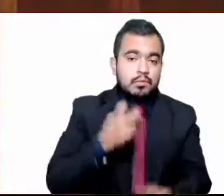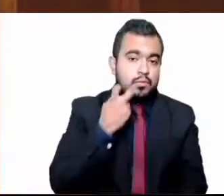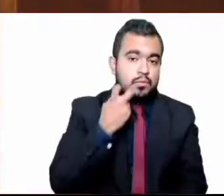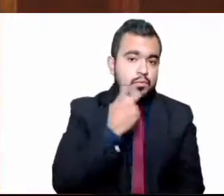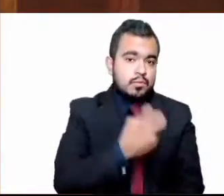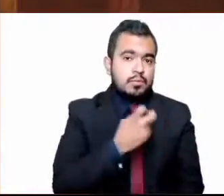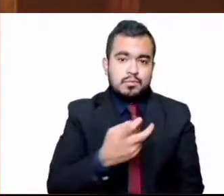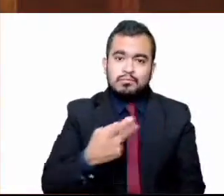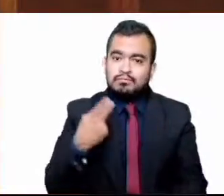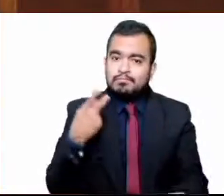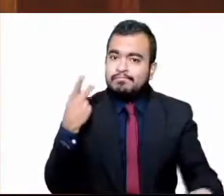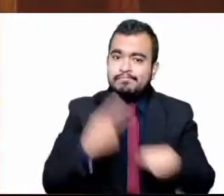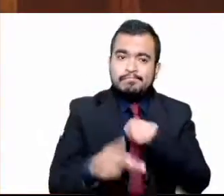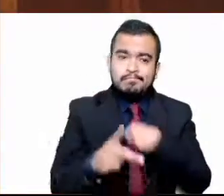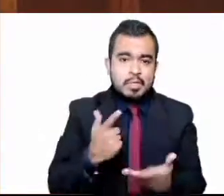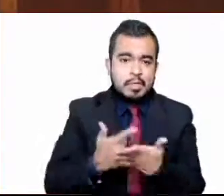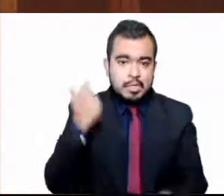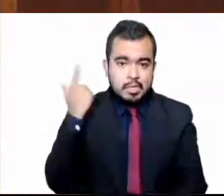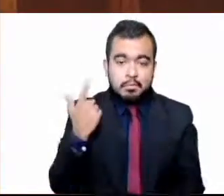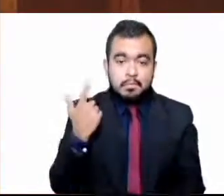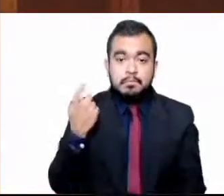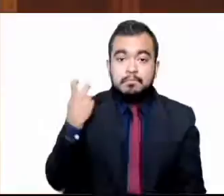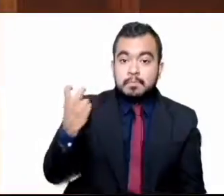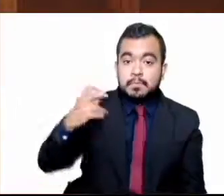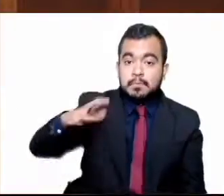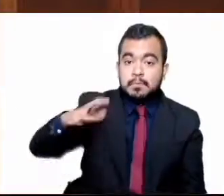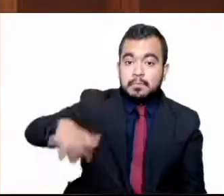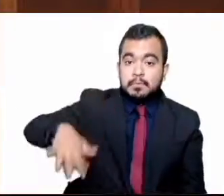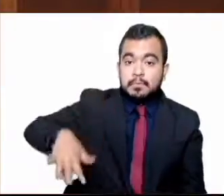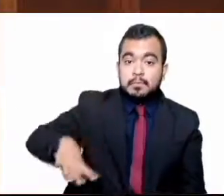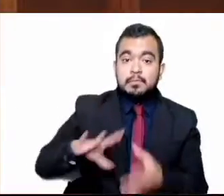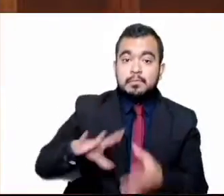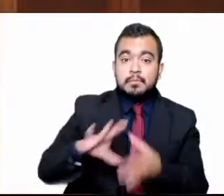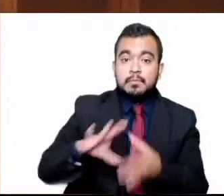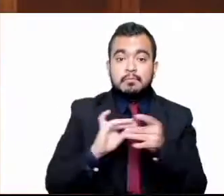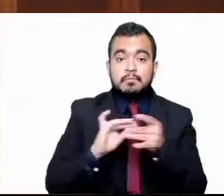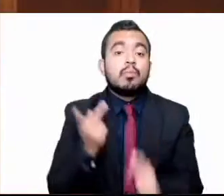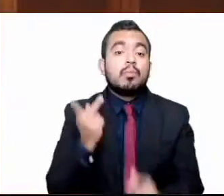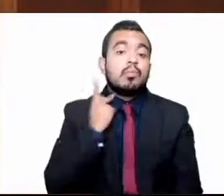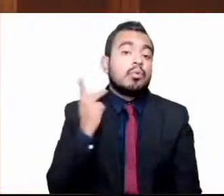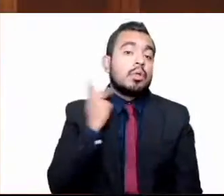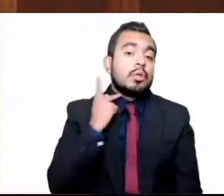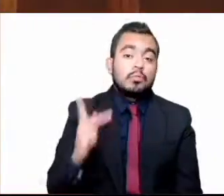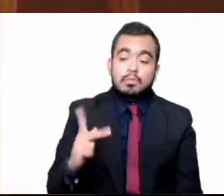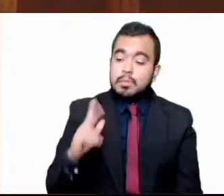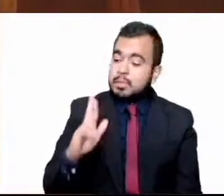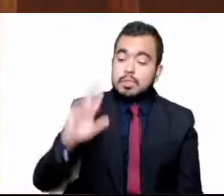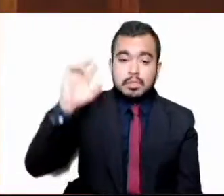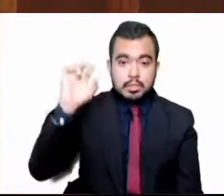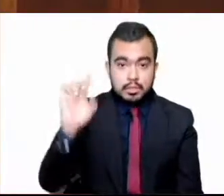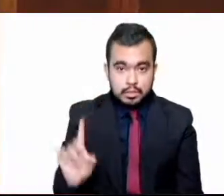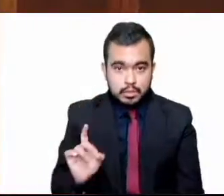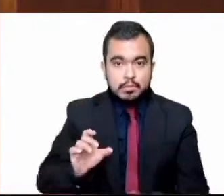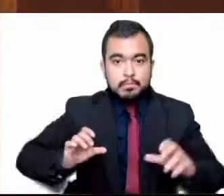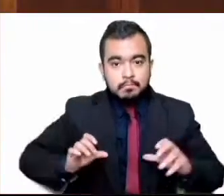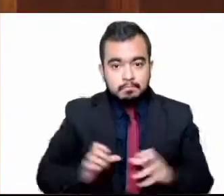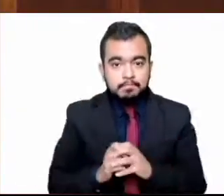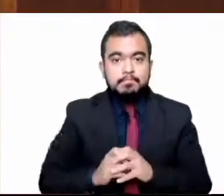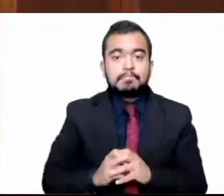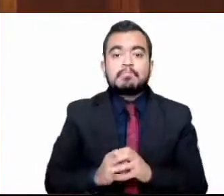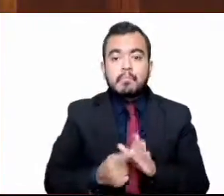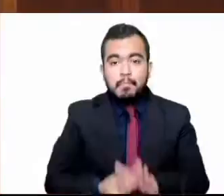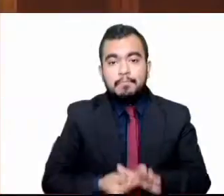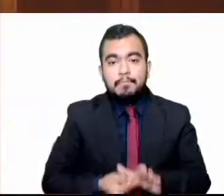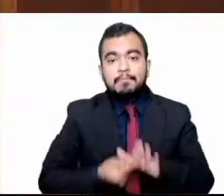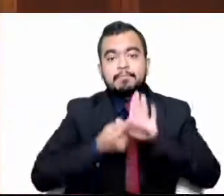Por lo antes expuesto, el grupo parlamentario del Partido de la Revolución Democrática la somete a consideración